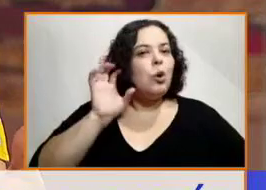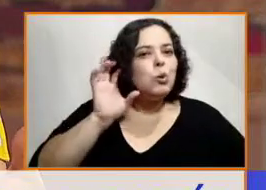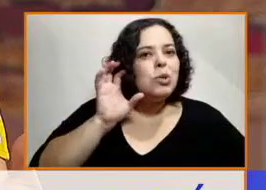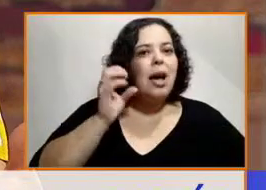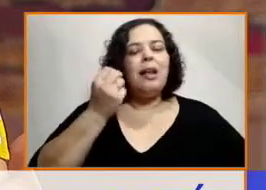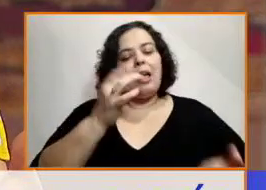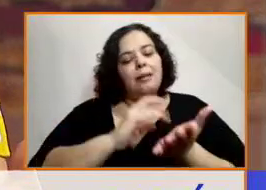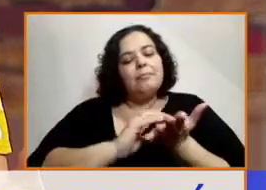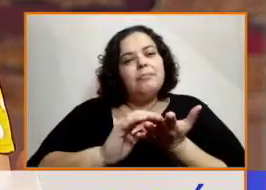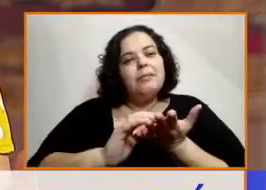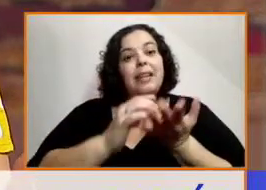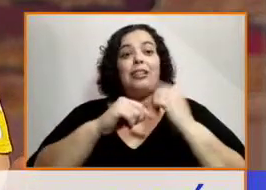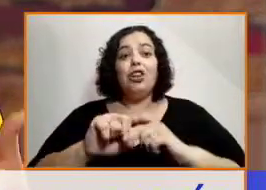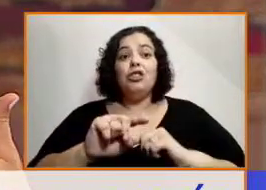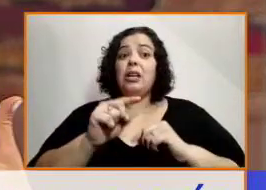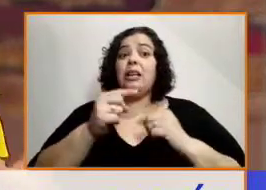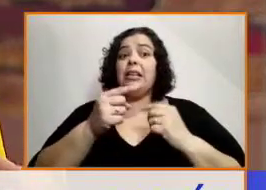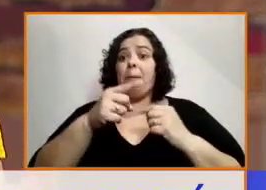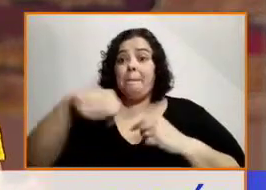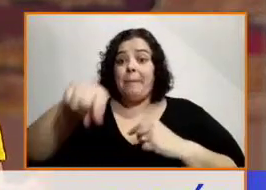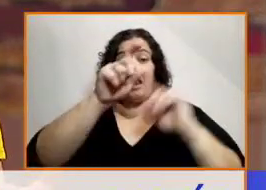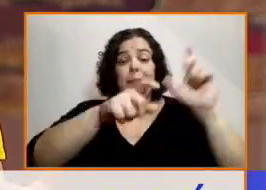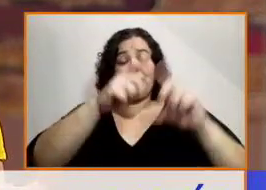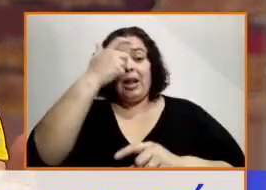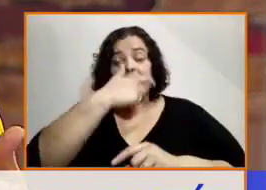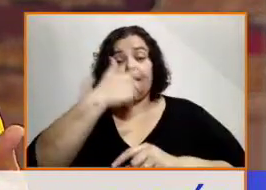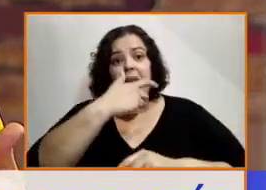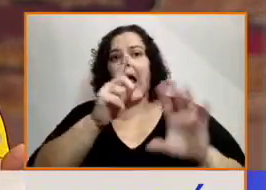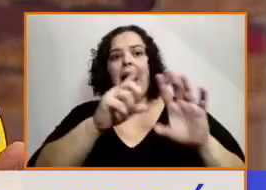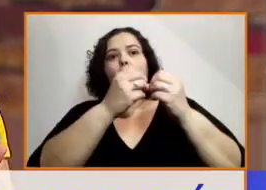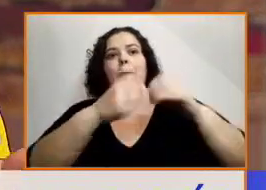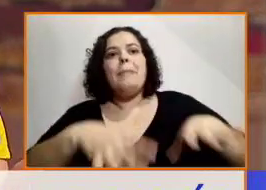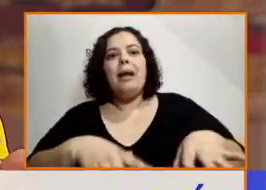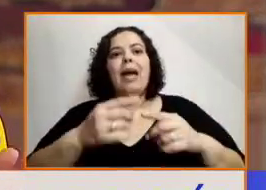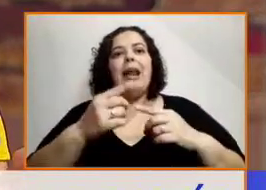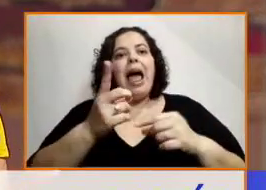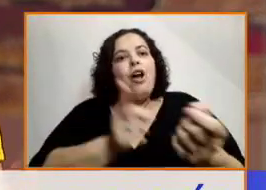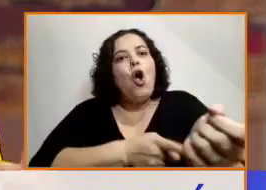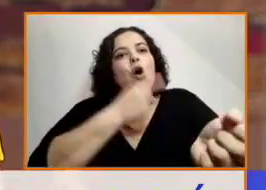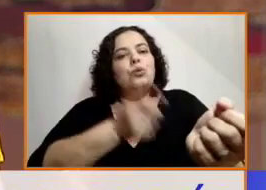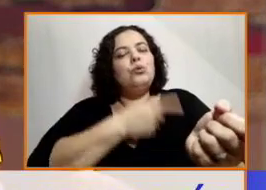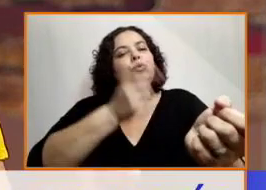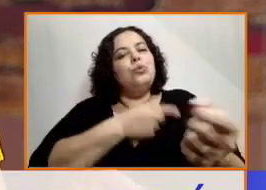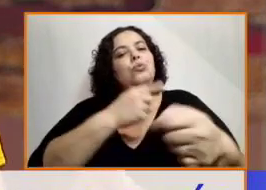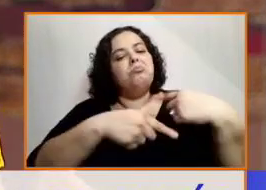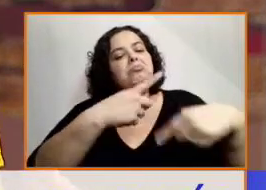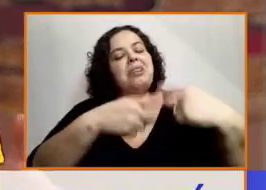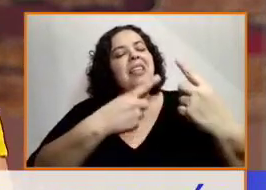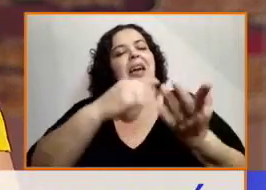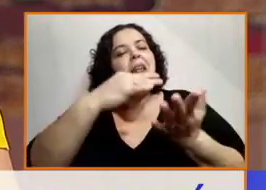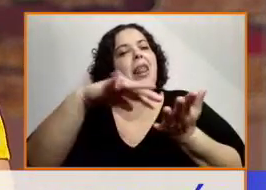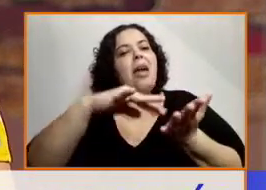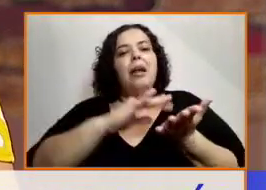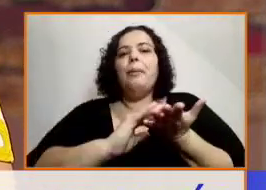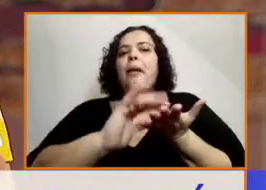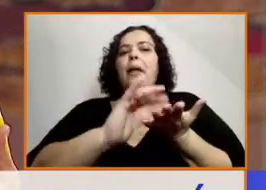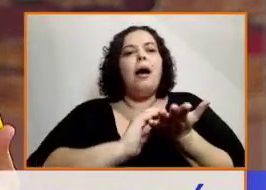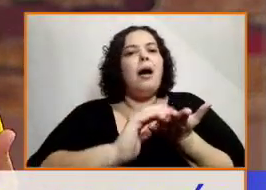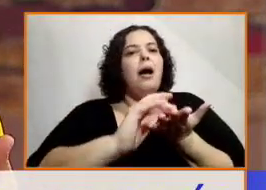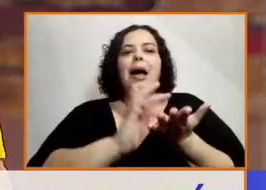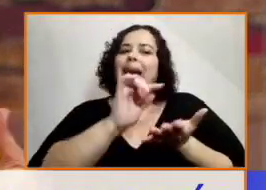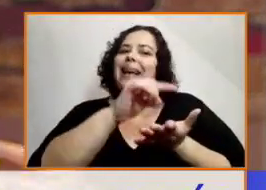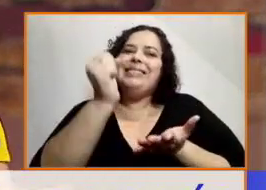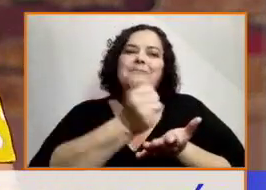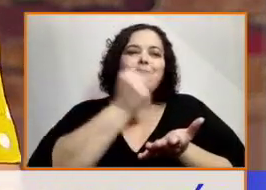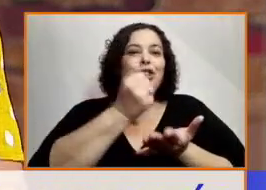de lectura en braille es lo mismo que nosotros no perdamos el hábito de lectura en un libro, aunque sea digital o tangible, pero no es